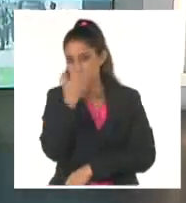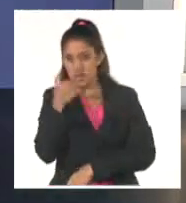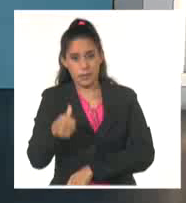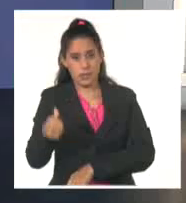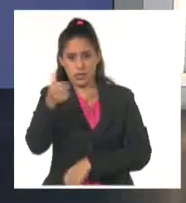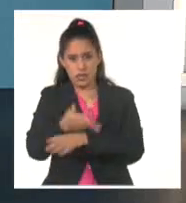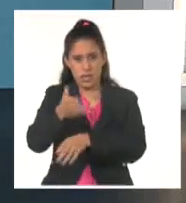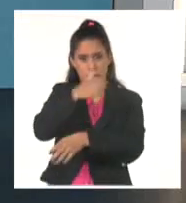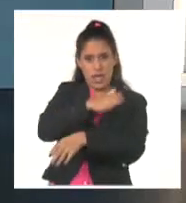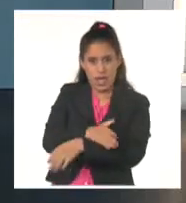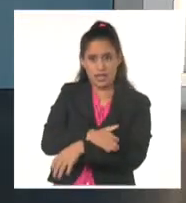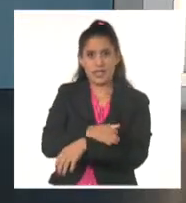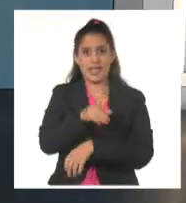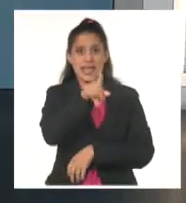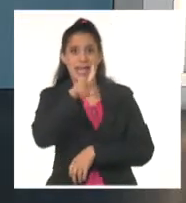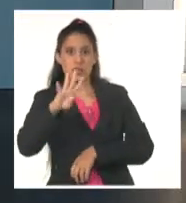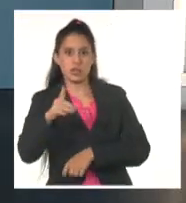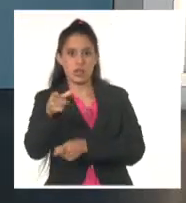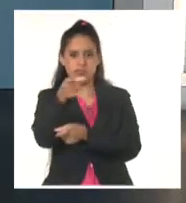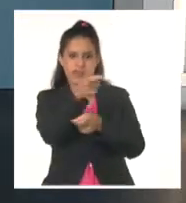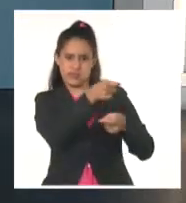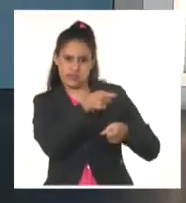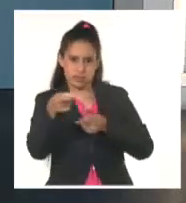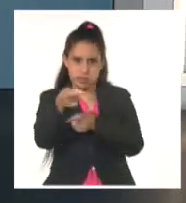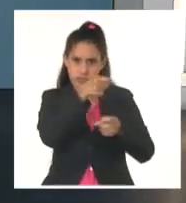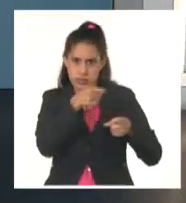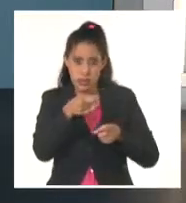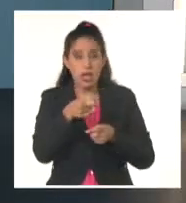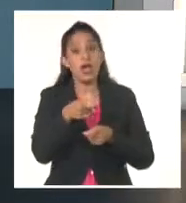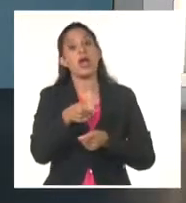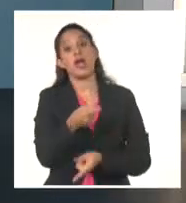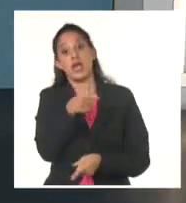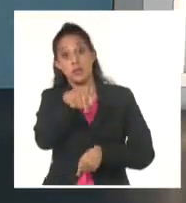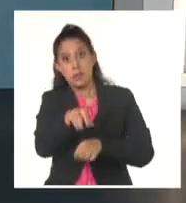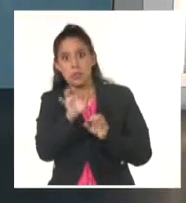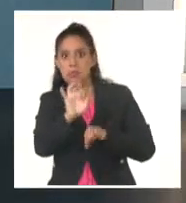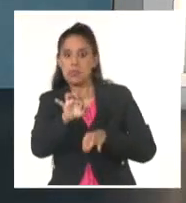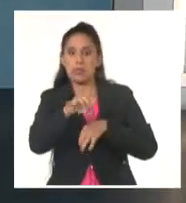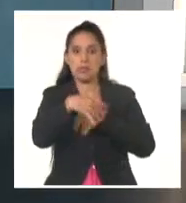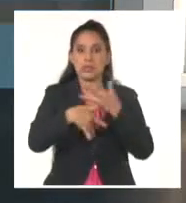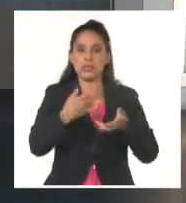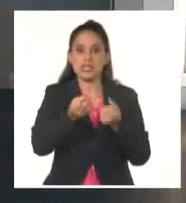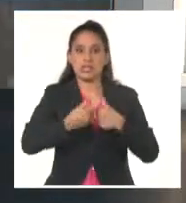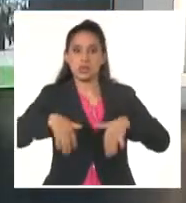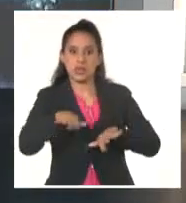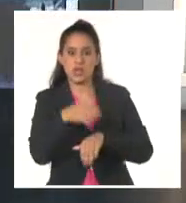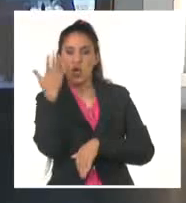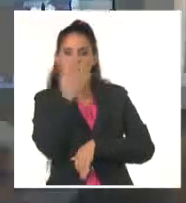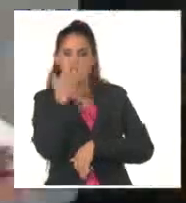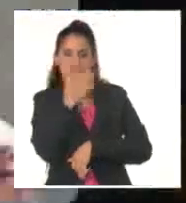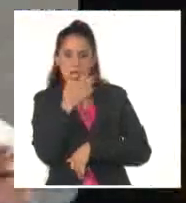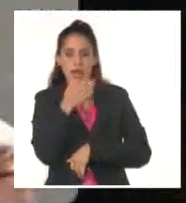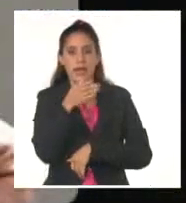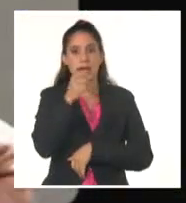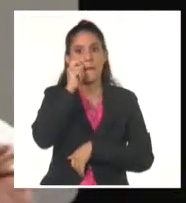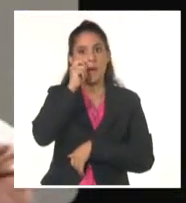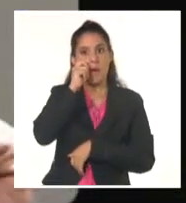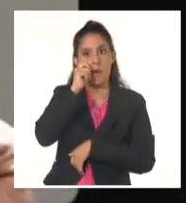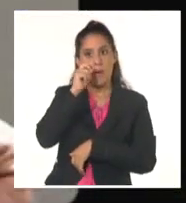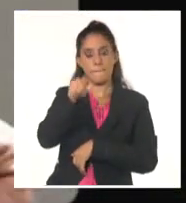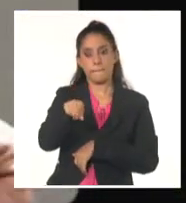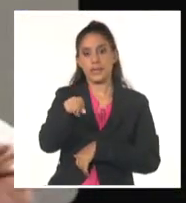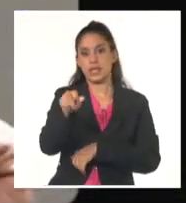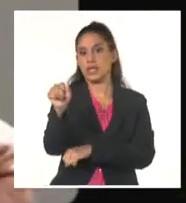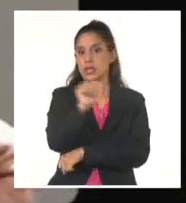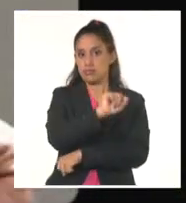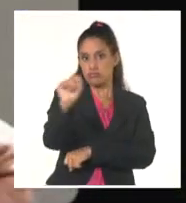una ráfaga de 14 disparos durante una emboscada. En el incidente, el conductor resultó herido. El primer secretario del Comité